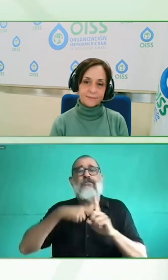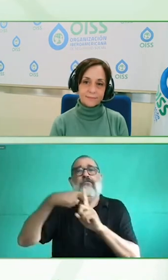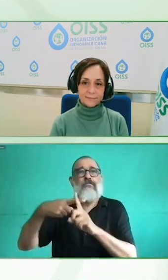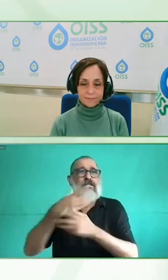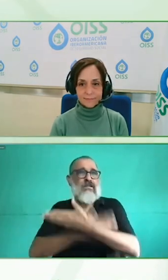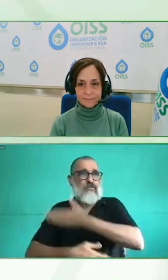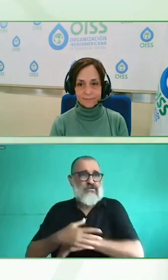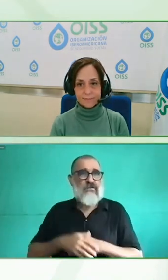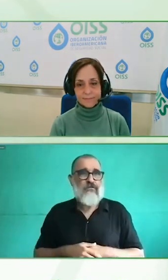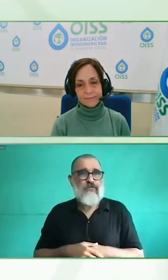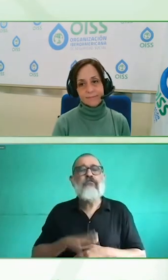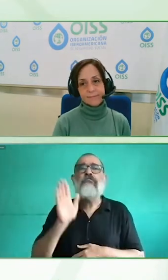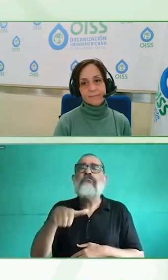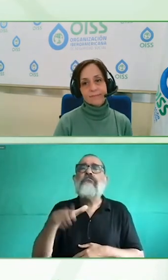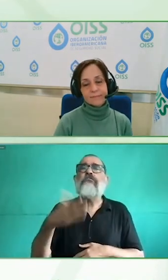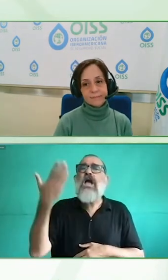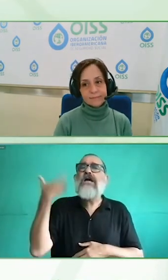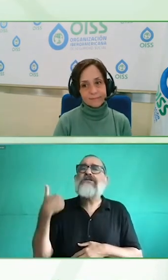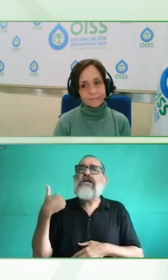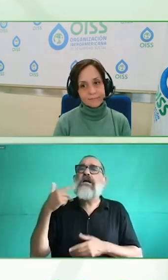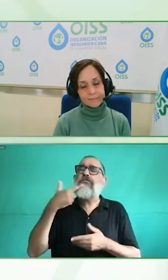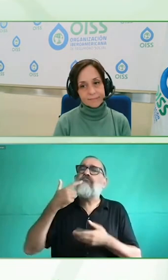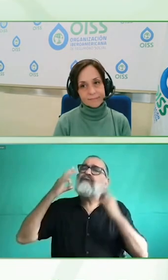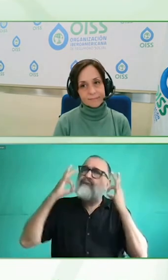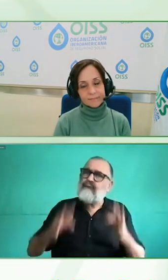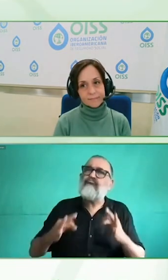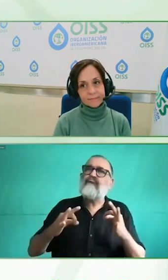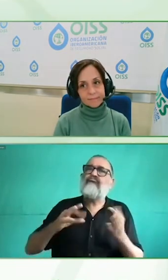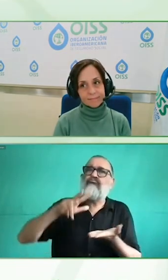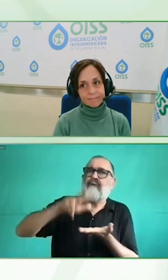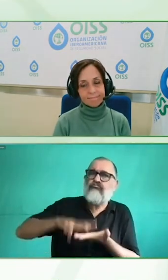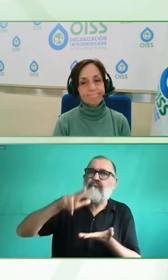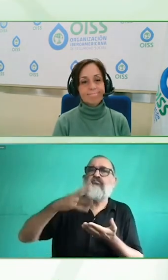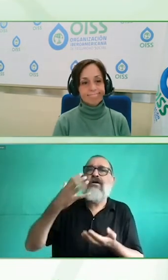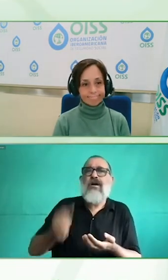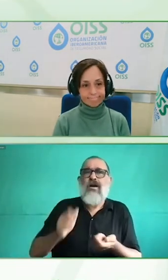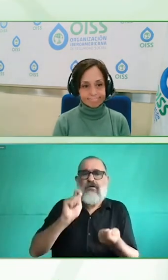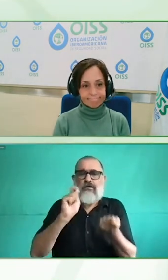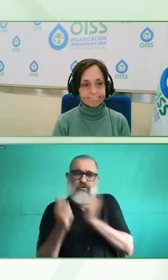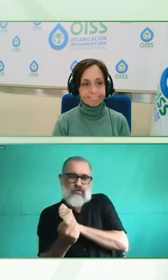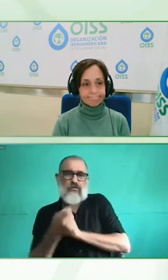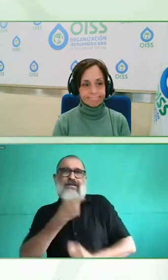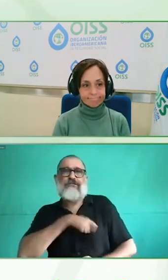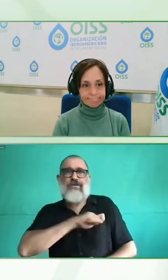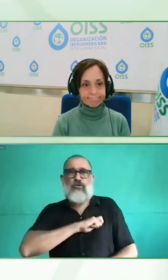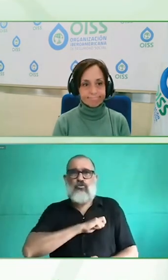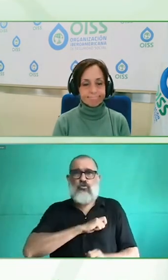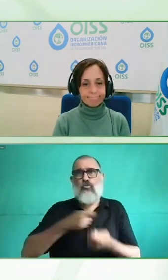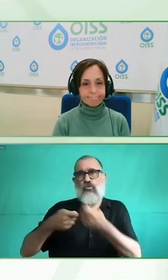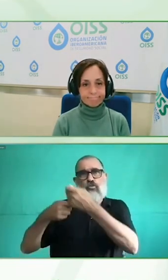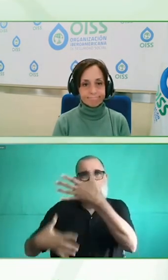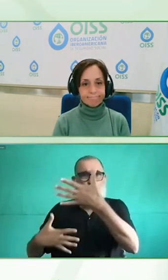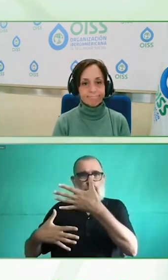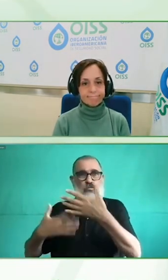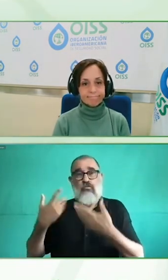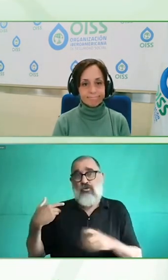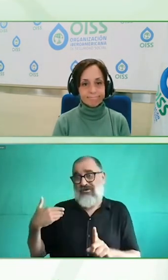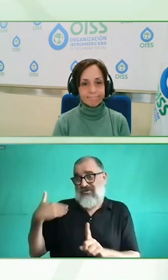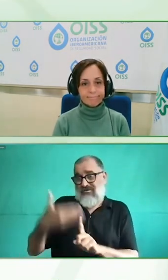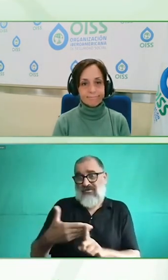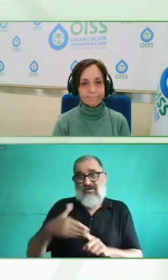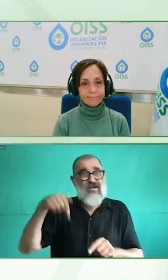versión en en español porque hasta ahora está disponible en inglés